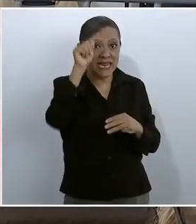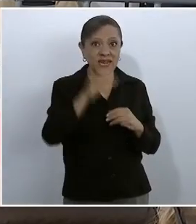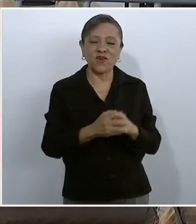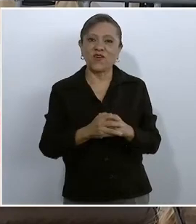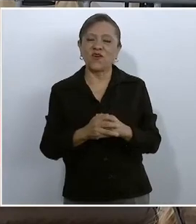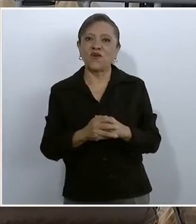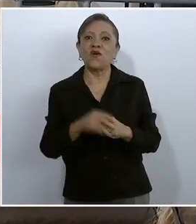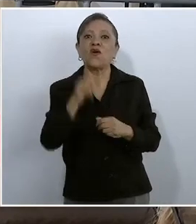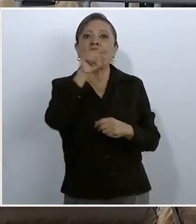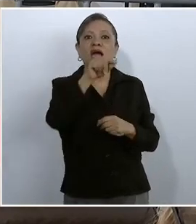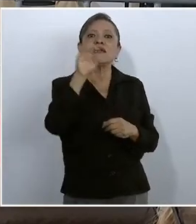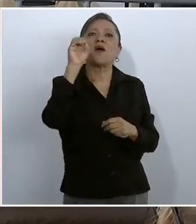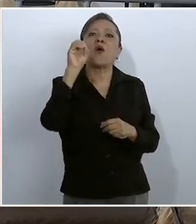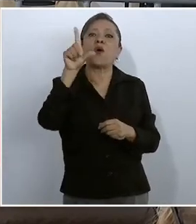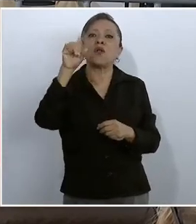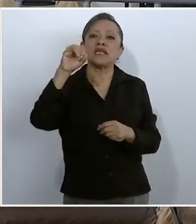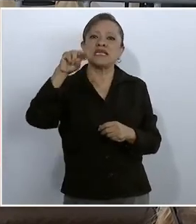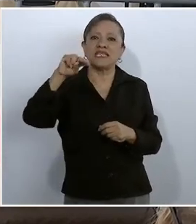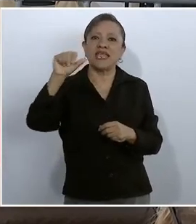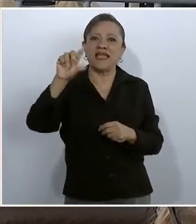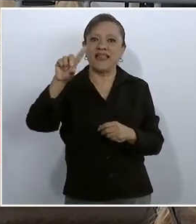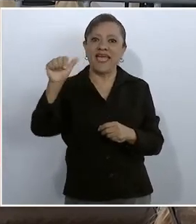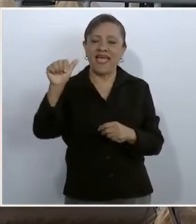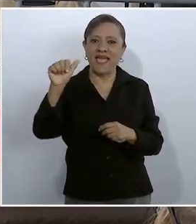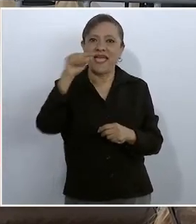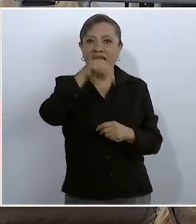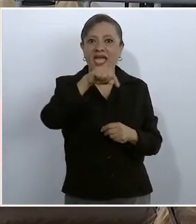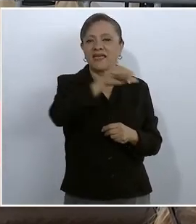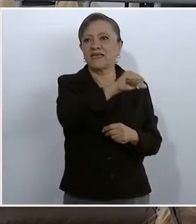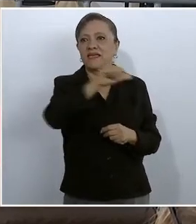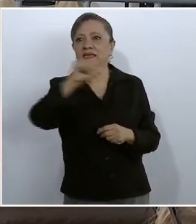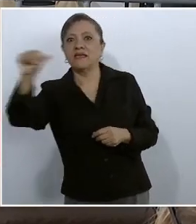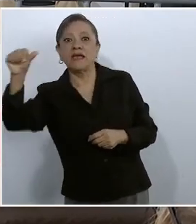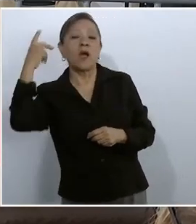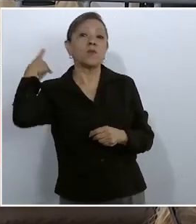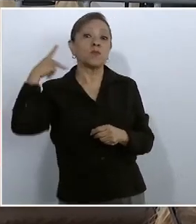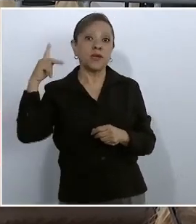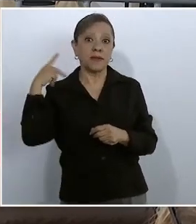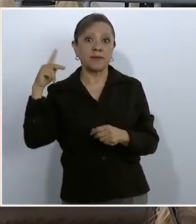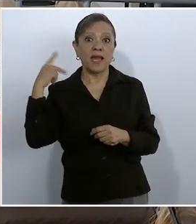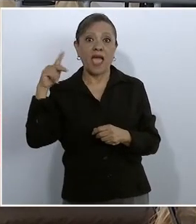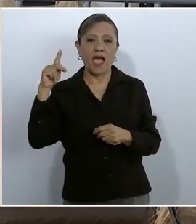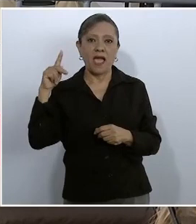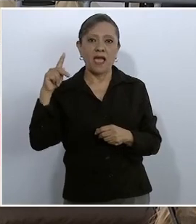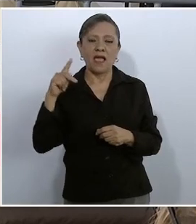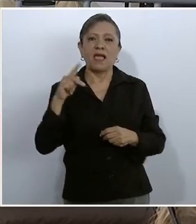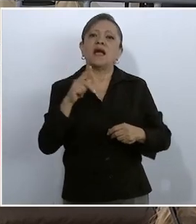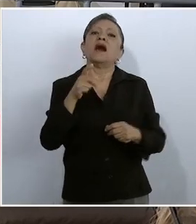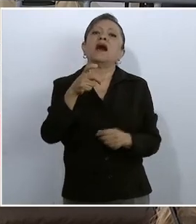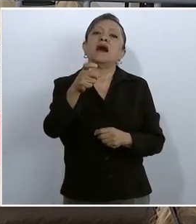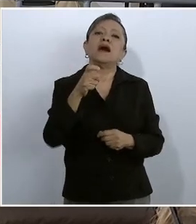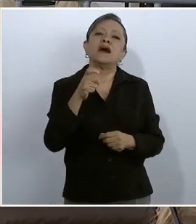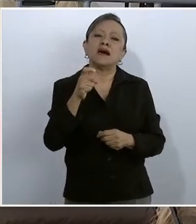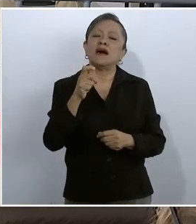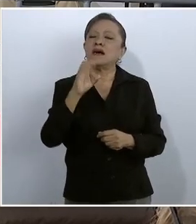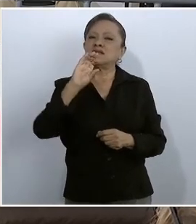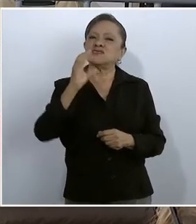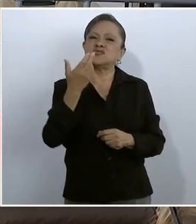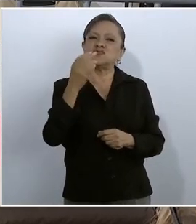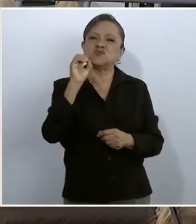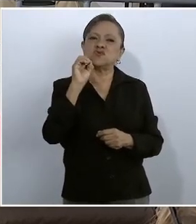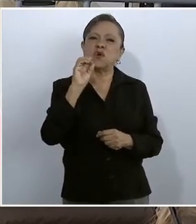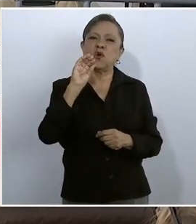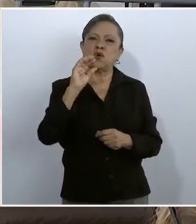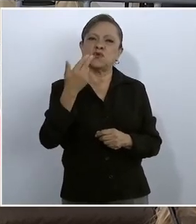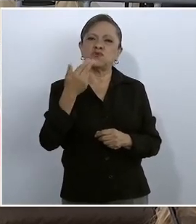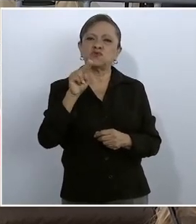a Puebla, a Xochutla. ¿Qué